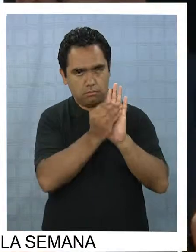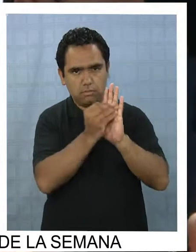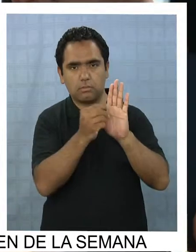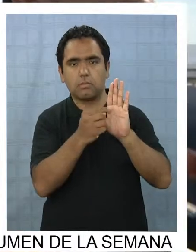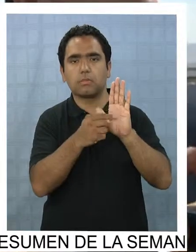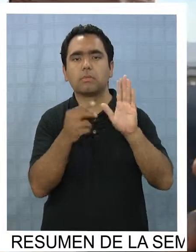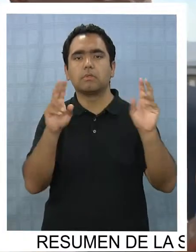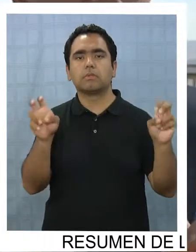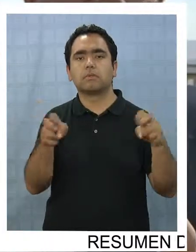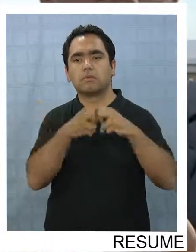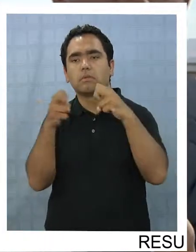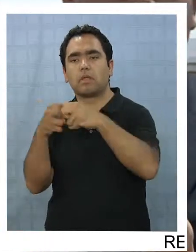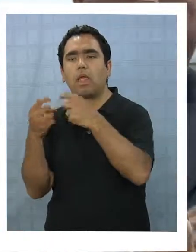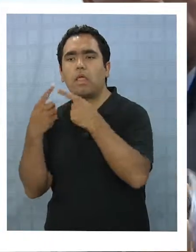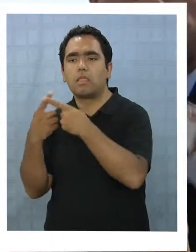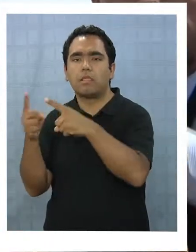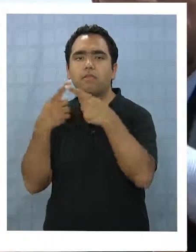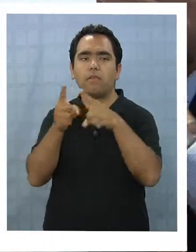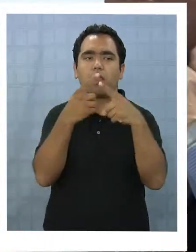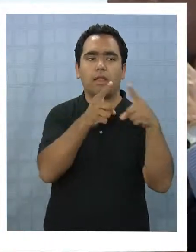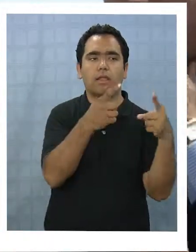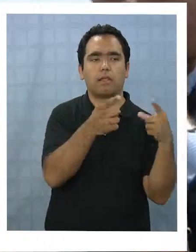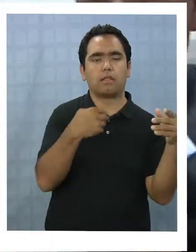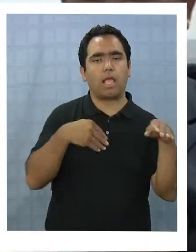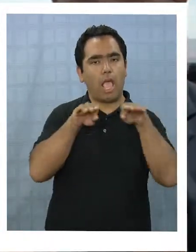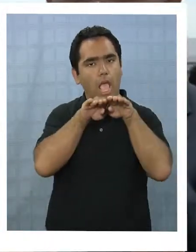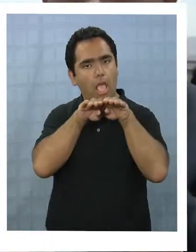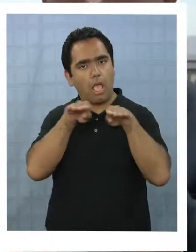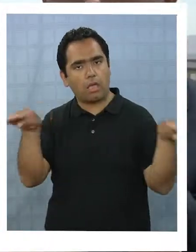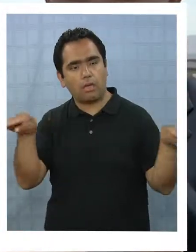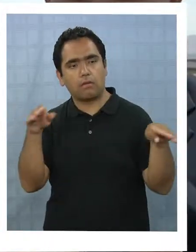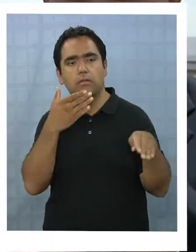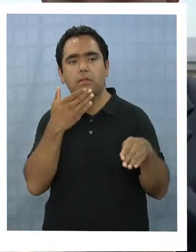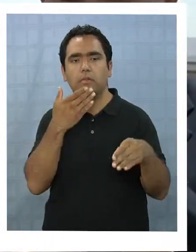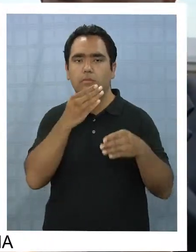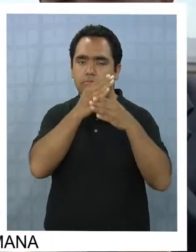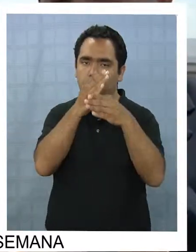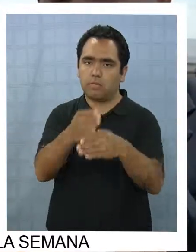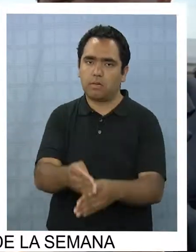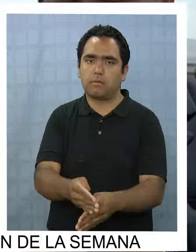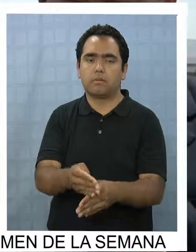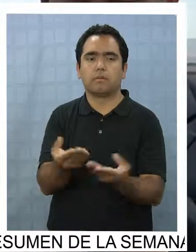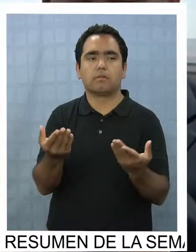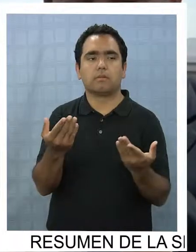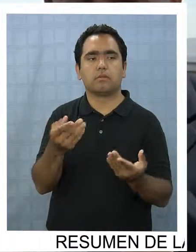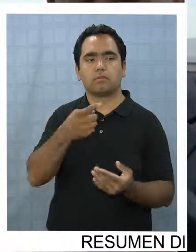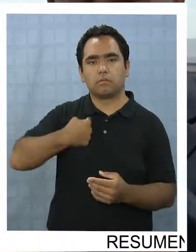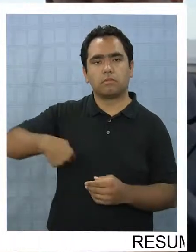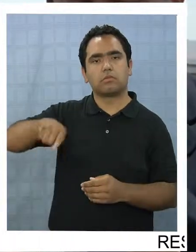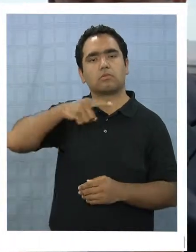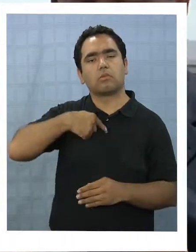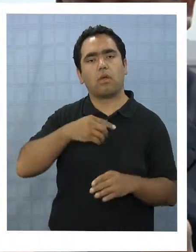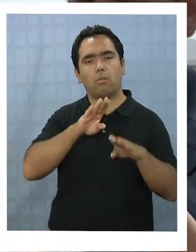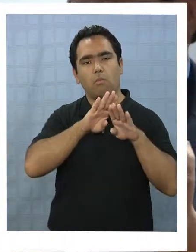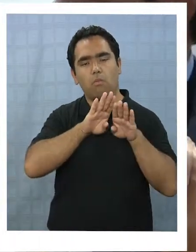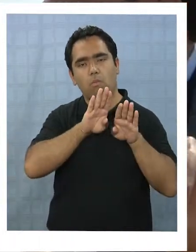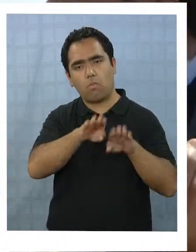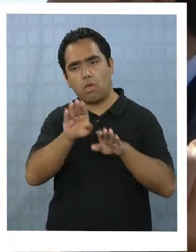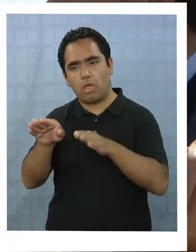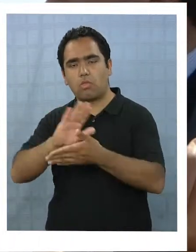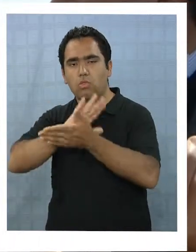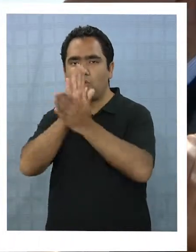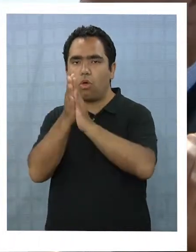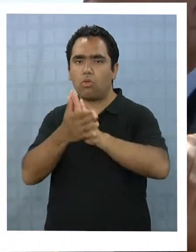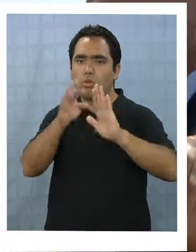diversificada, equilibrada y sustentable. Nosotros vamos a apoyar todos los proyectos